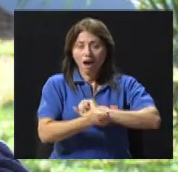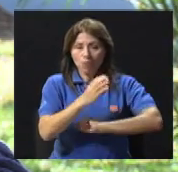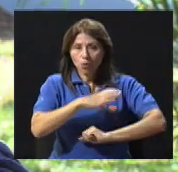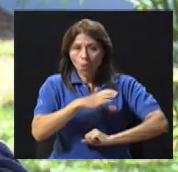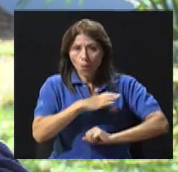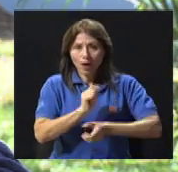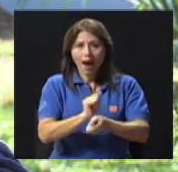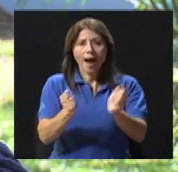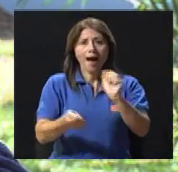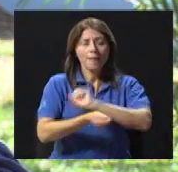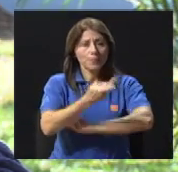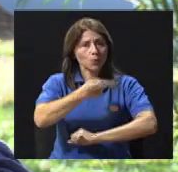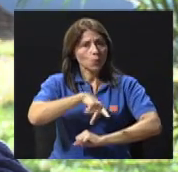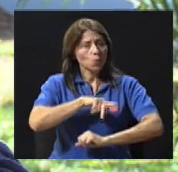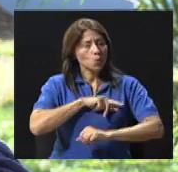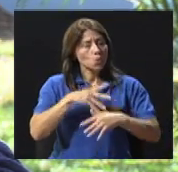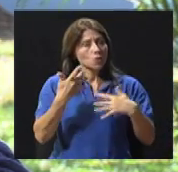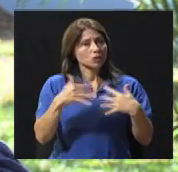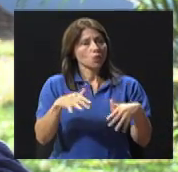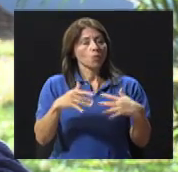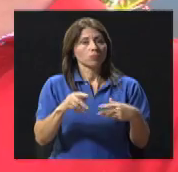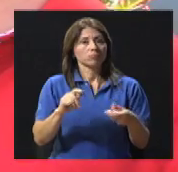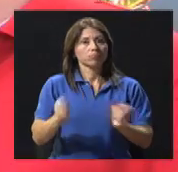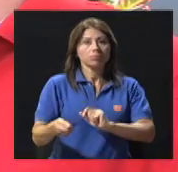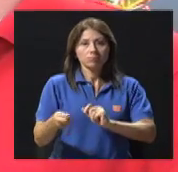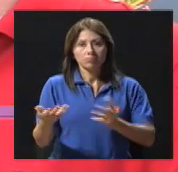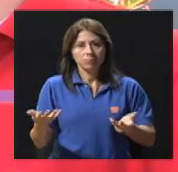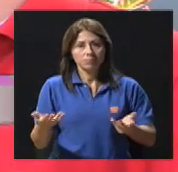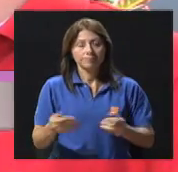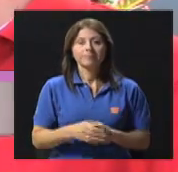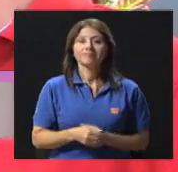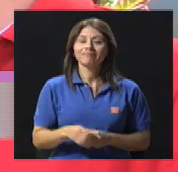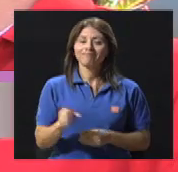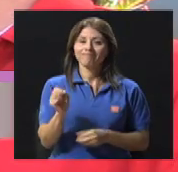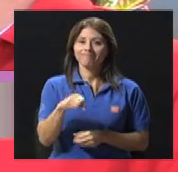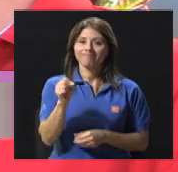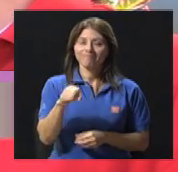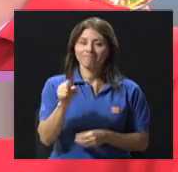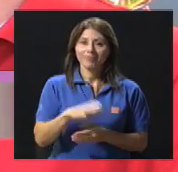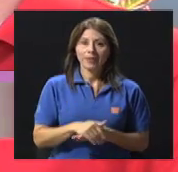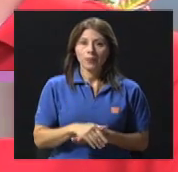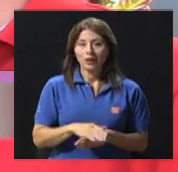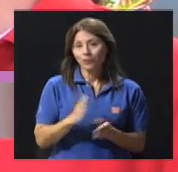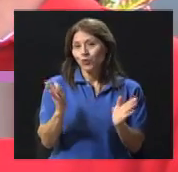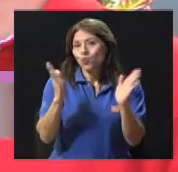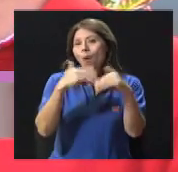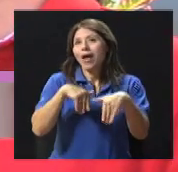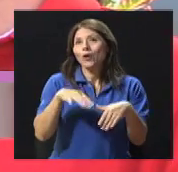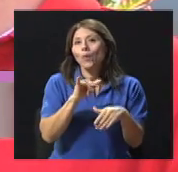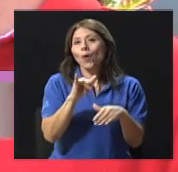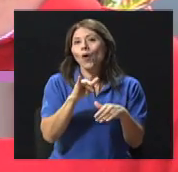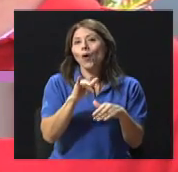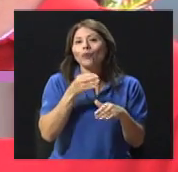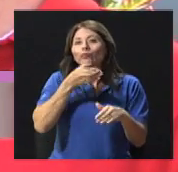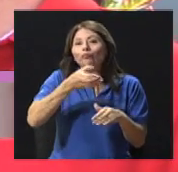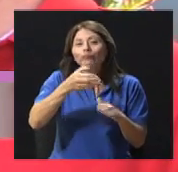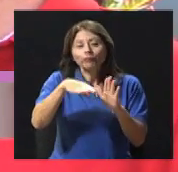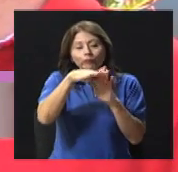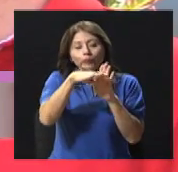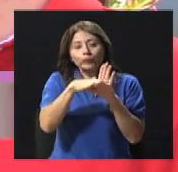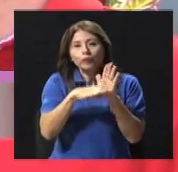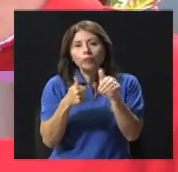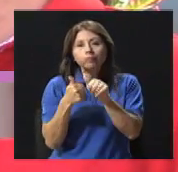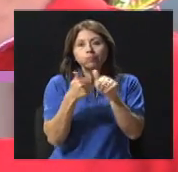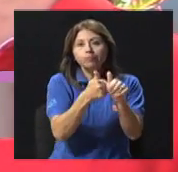personalidad es muy brusco. Claro. Y aunque, bueno, no hay recetas para esto, pero ¿qué hago yo como cuidador? Cuando estoy al